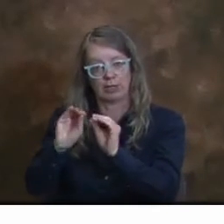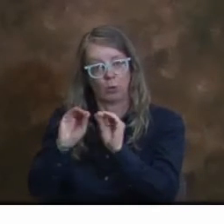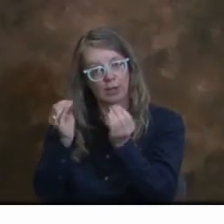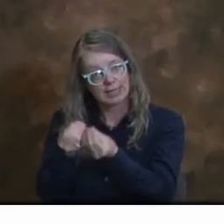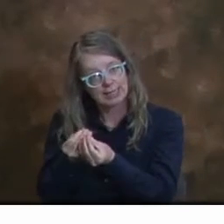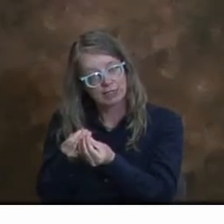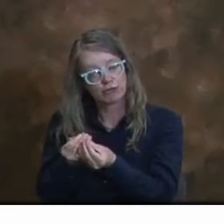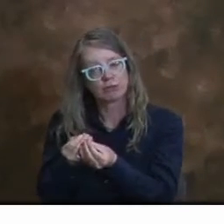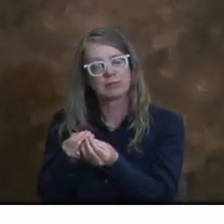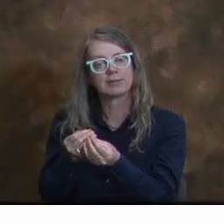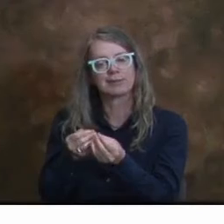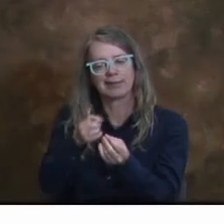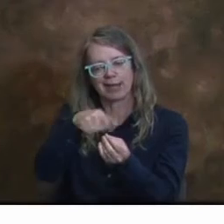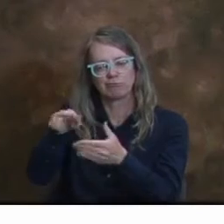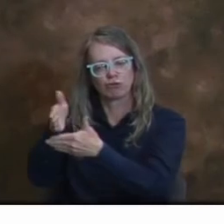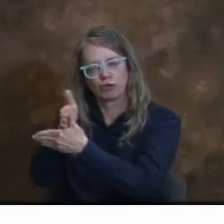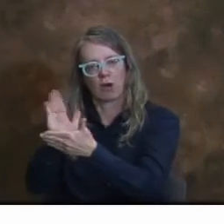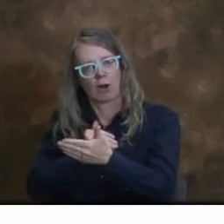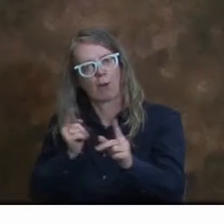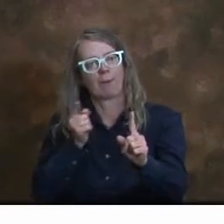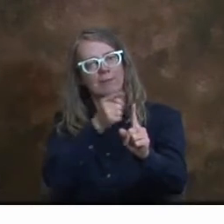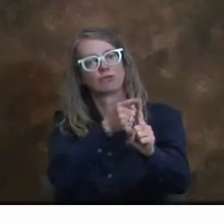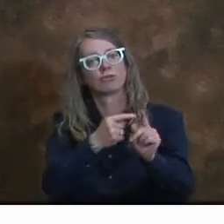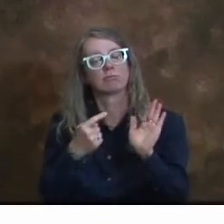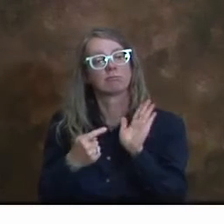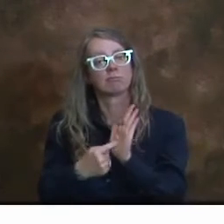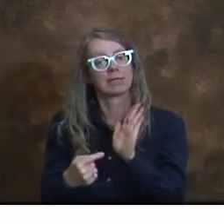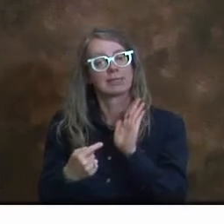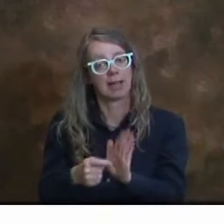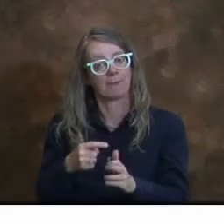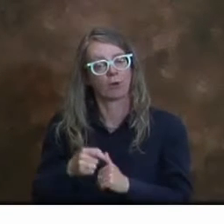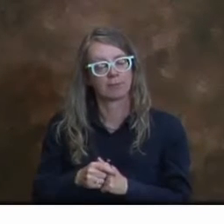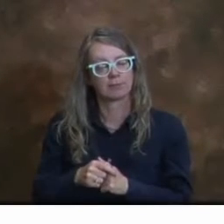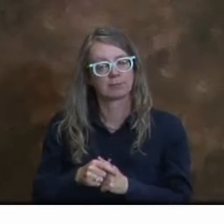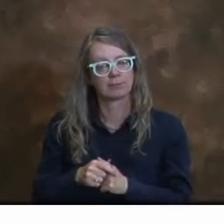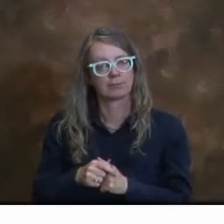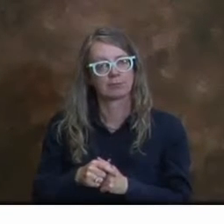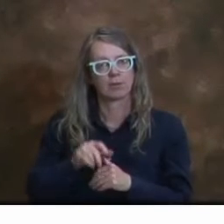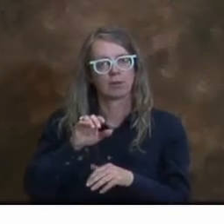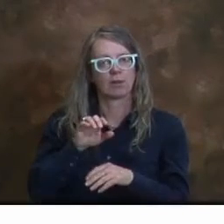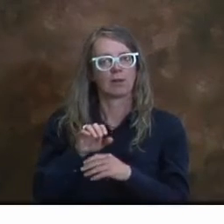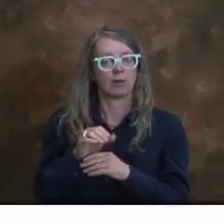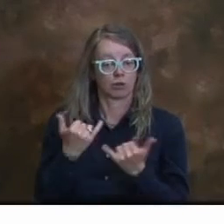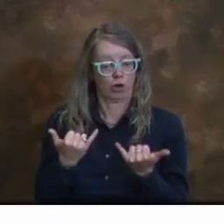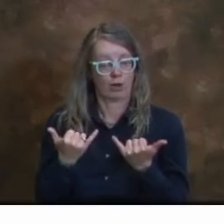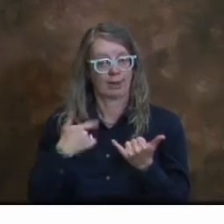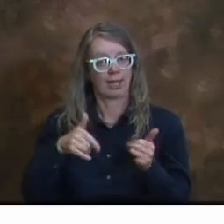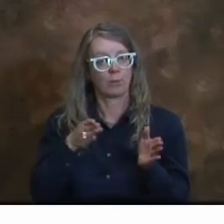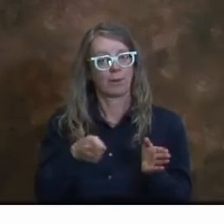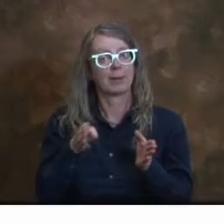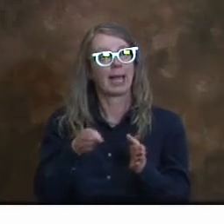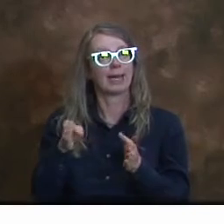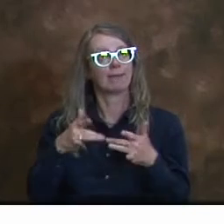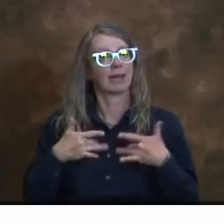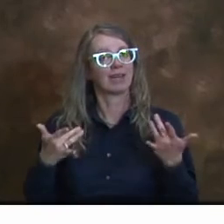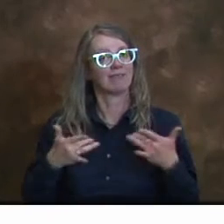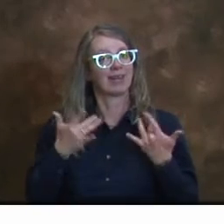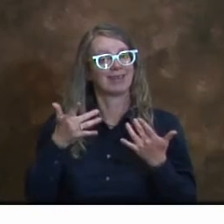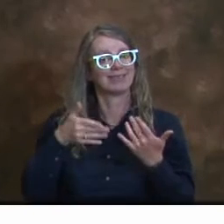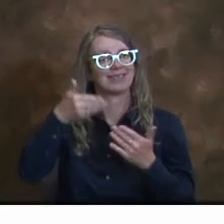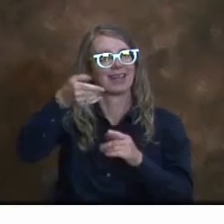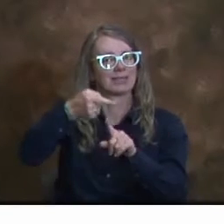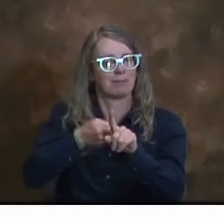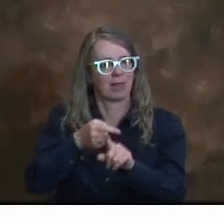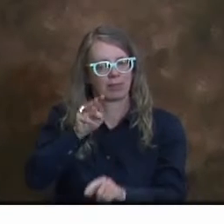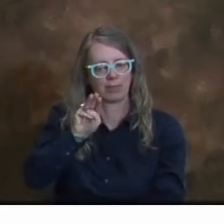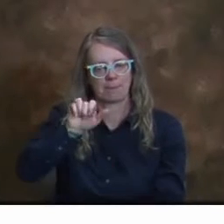y otras organizaciones con el mismo enfoque de equidad. Por ejemplo, estamos viendo aquí, tenemos un evento en marzo